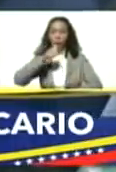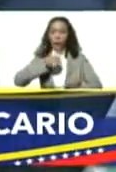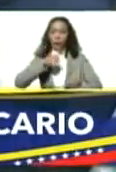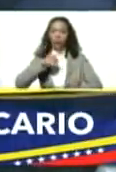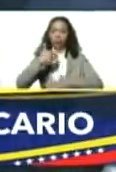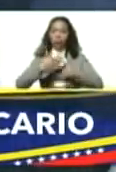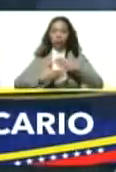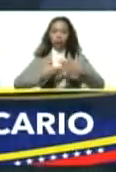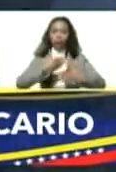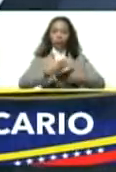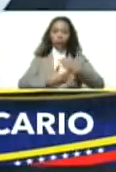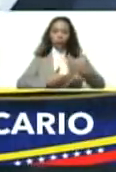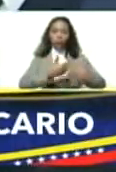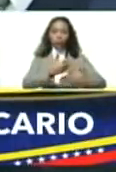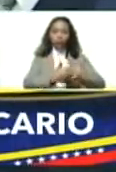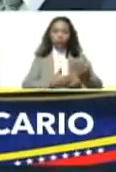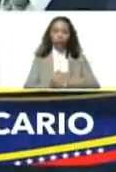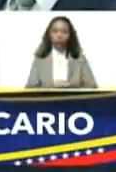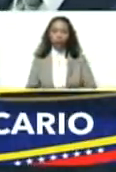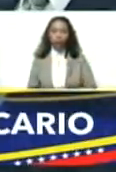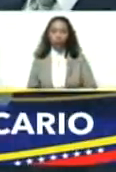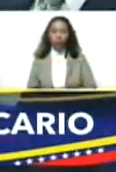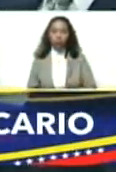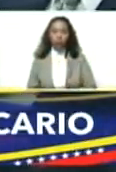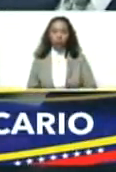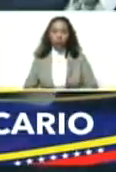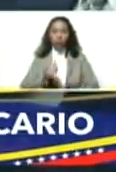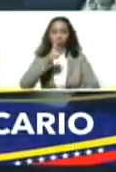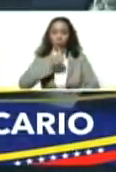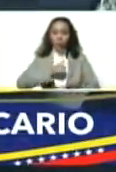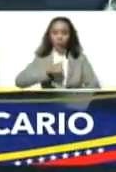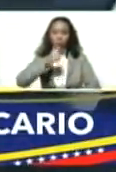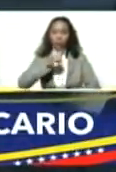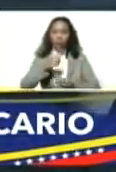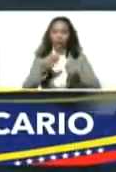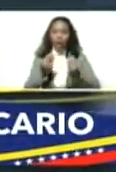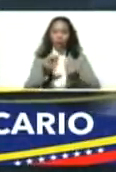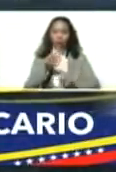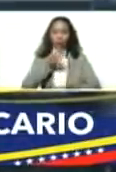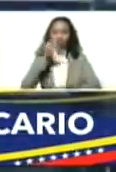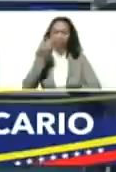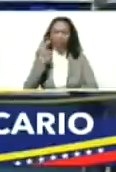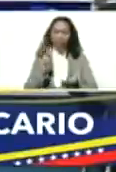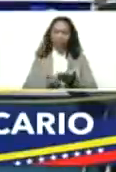paulatino, progresivo, sostenido, de la economía real. Bueno,